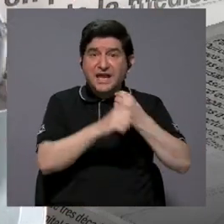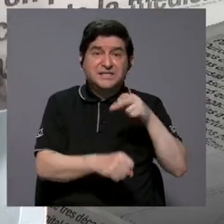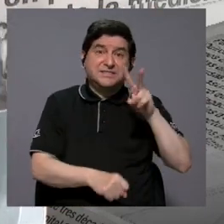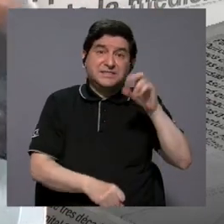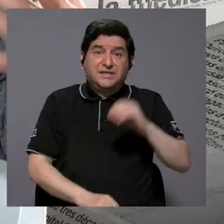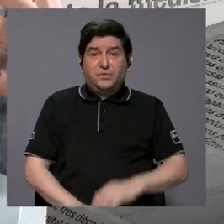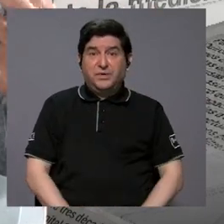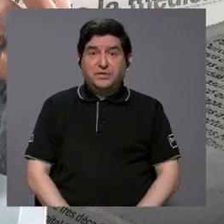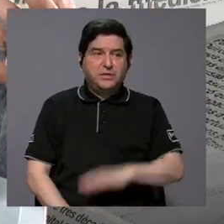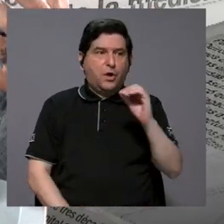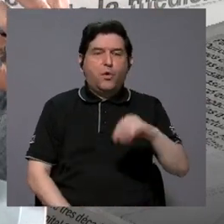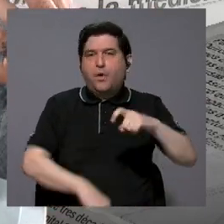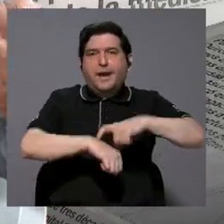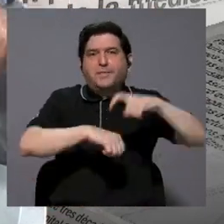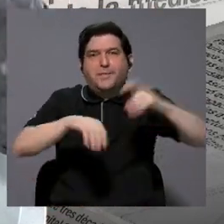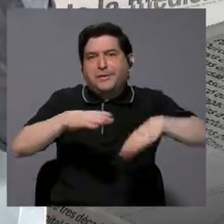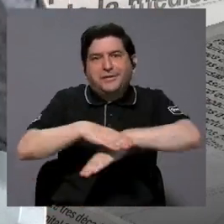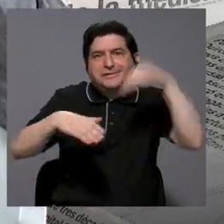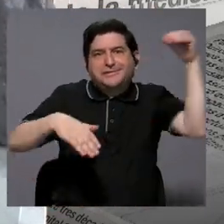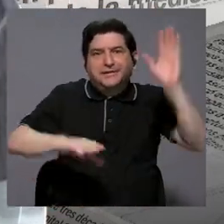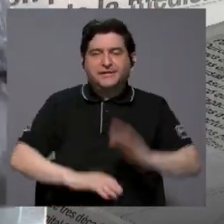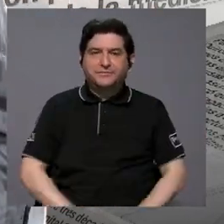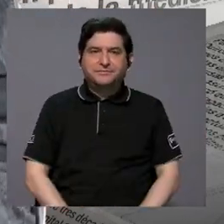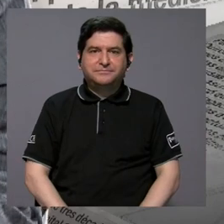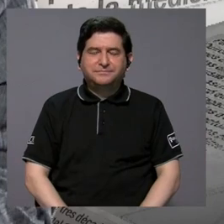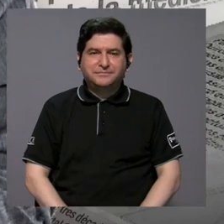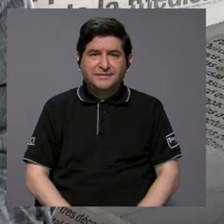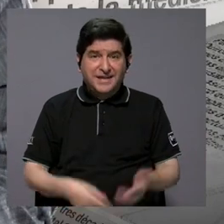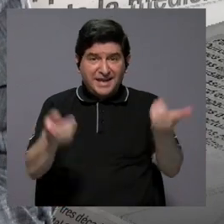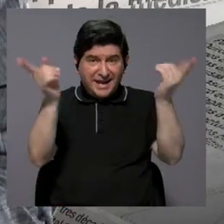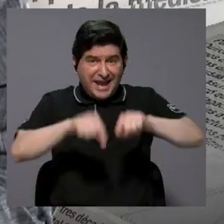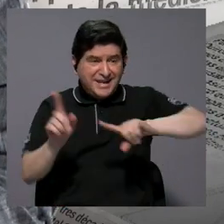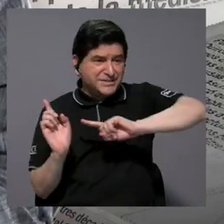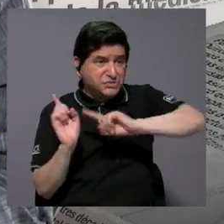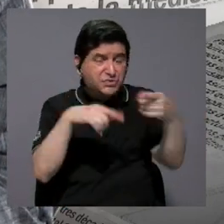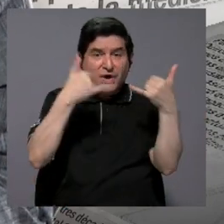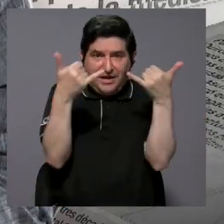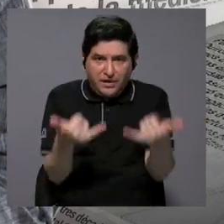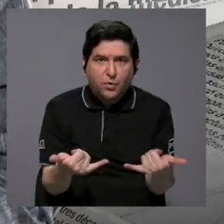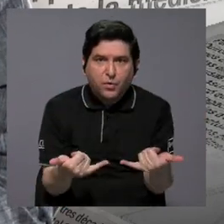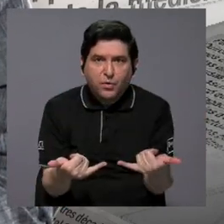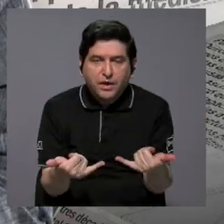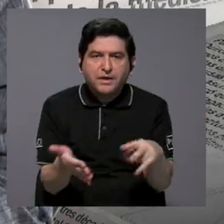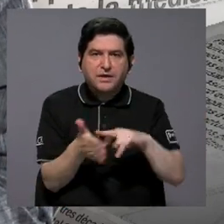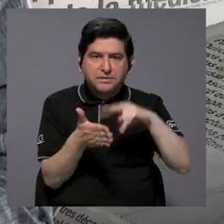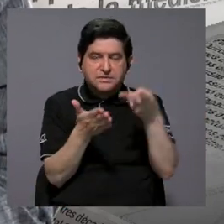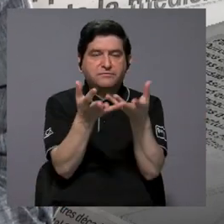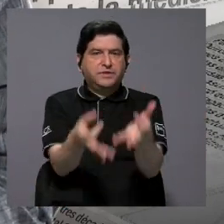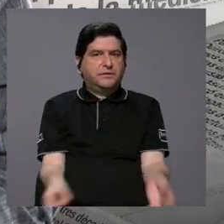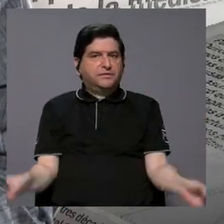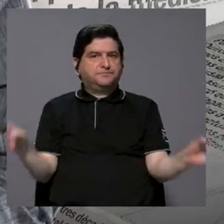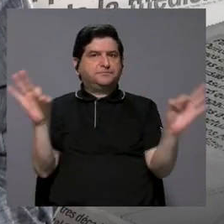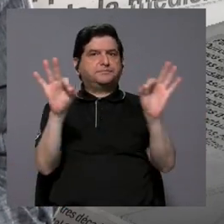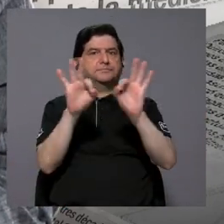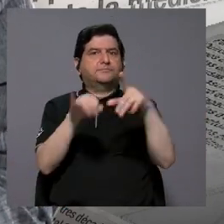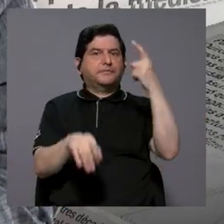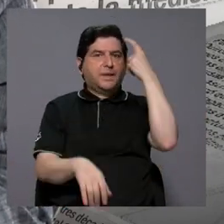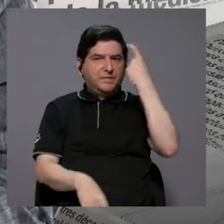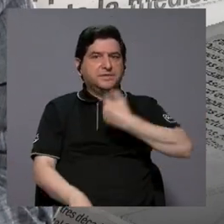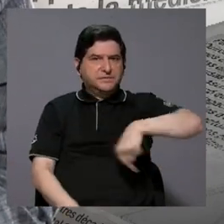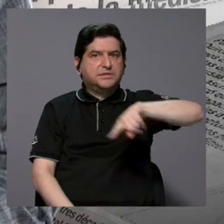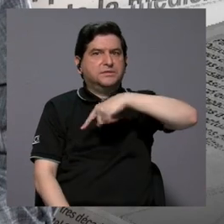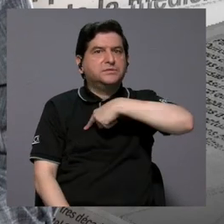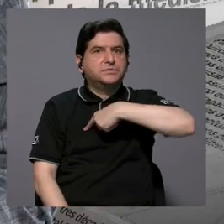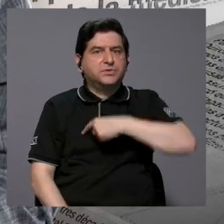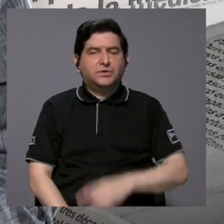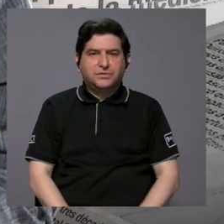bueno, bien desde que fueron excavadas. El hecho de llevarlas hoy en día va a ser crucial, pensamos nosotros,